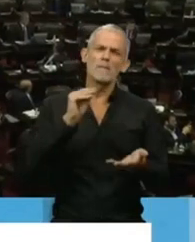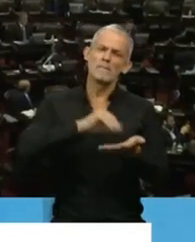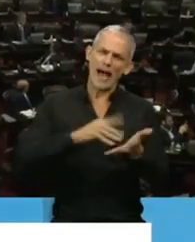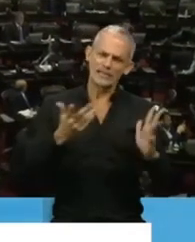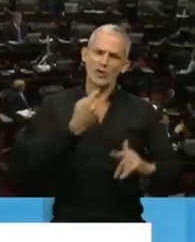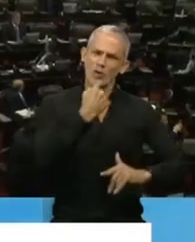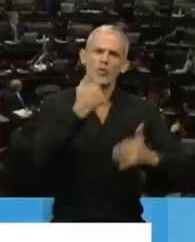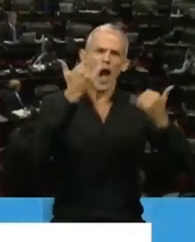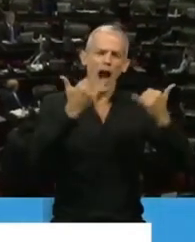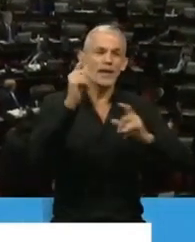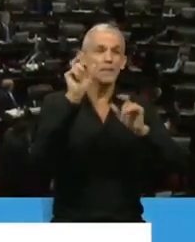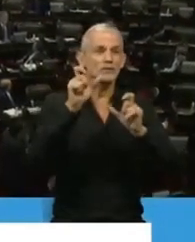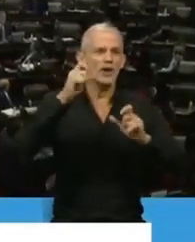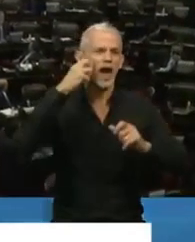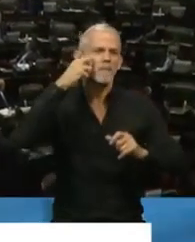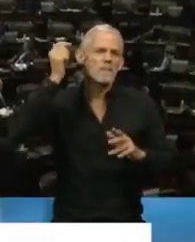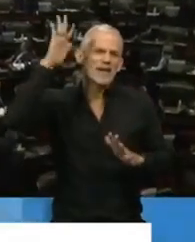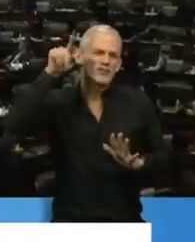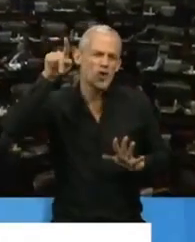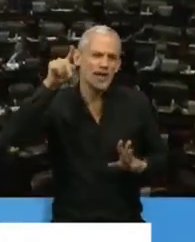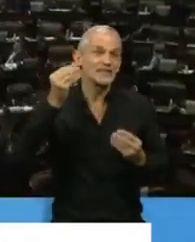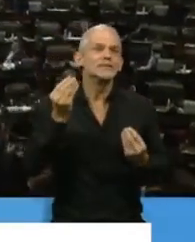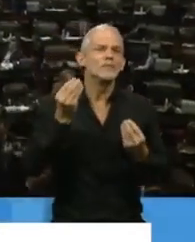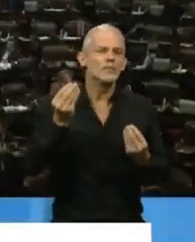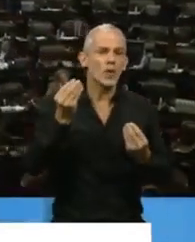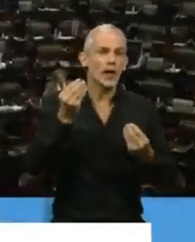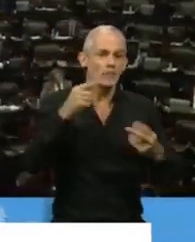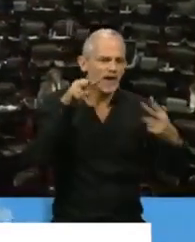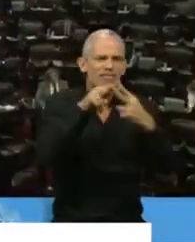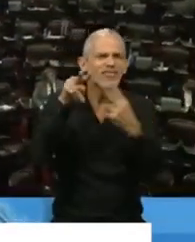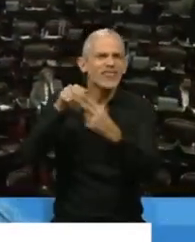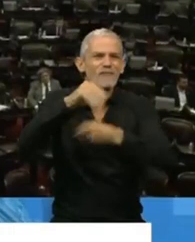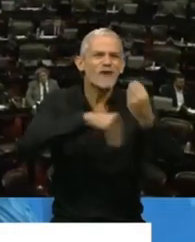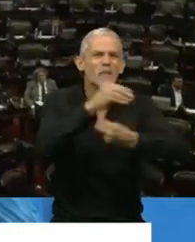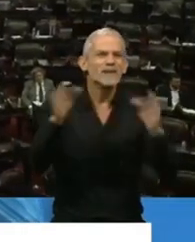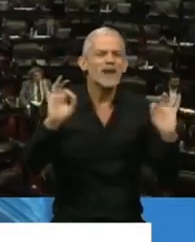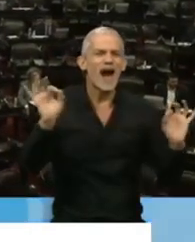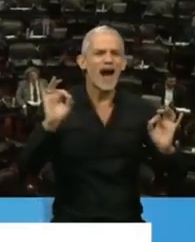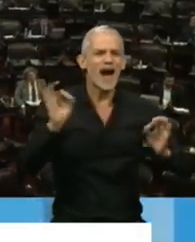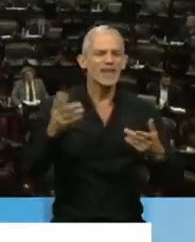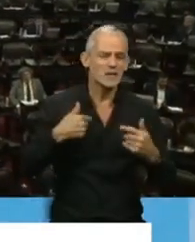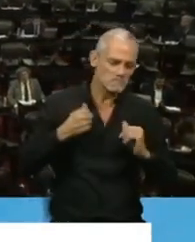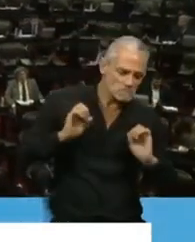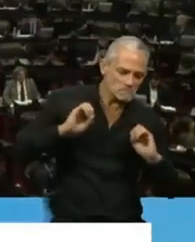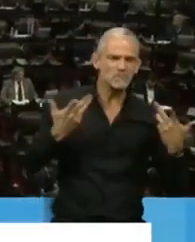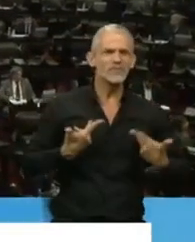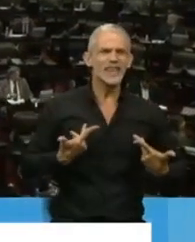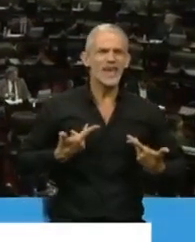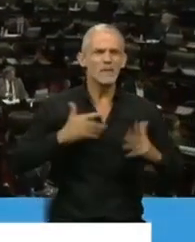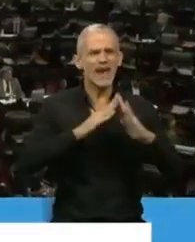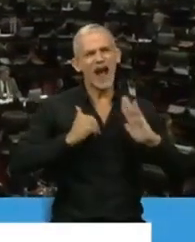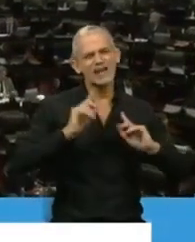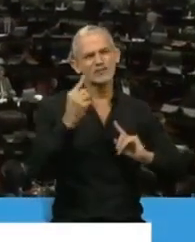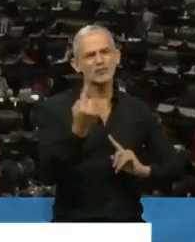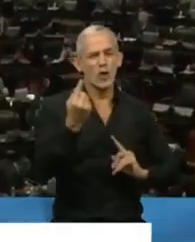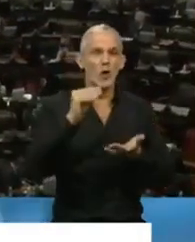enorme incertidumbre que tienen los adultos mayores. Porque la verdad no pueden ver a sus seres queridos, a su afecto, están en un estado de indefensión. Y para colmo, le